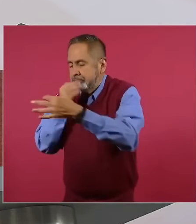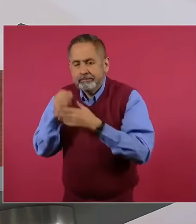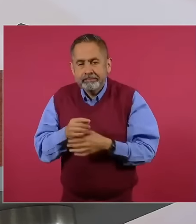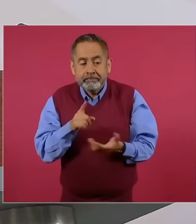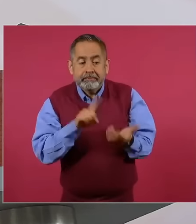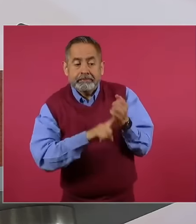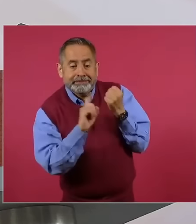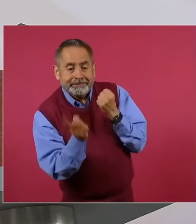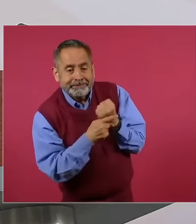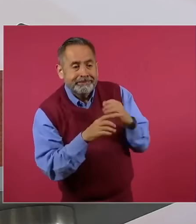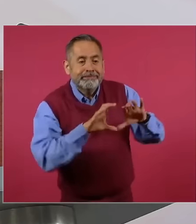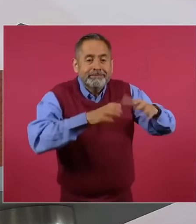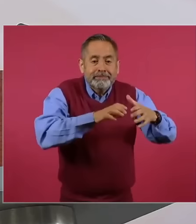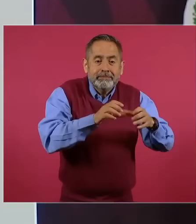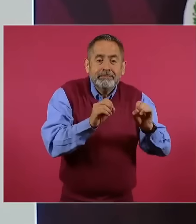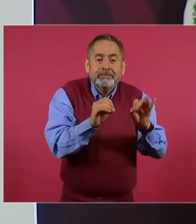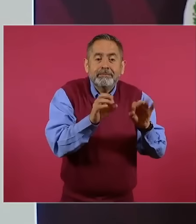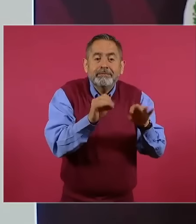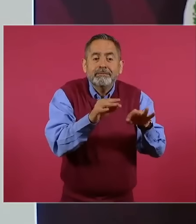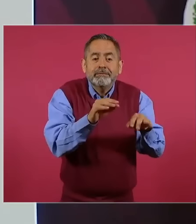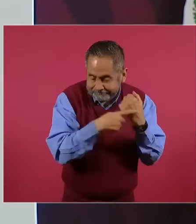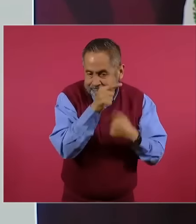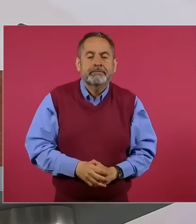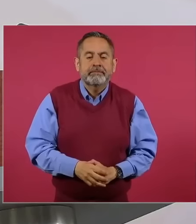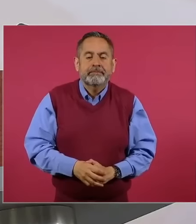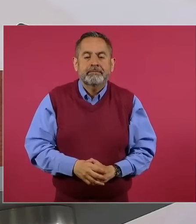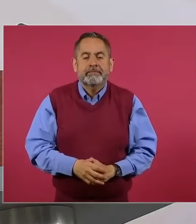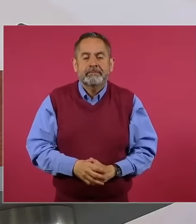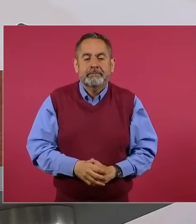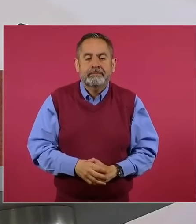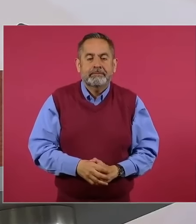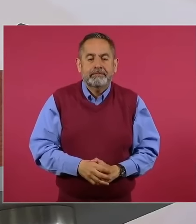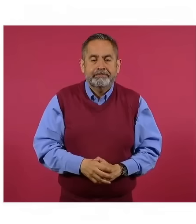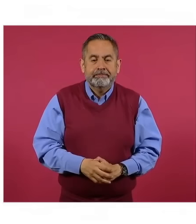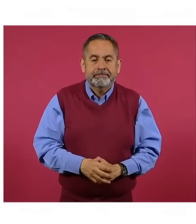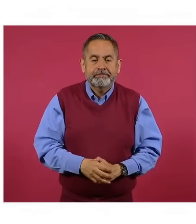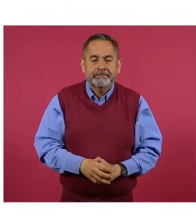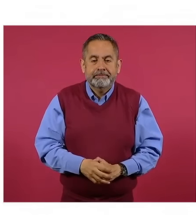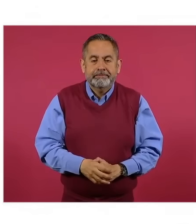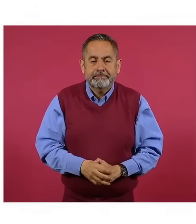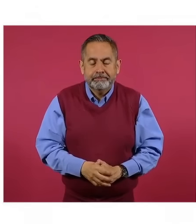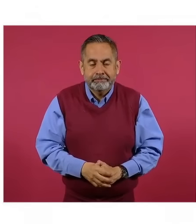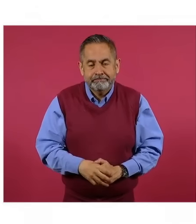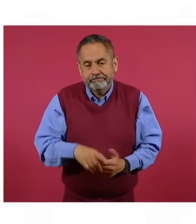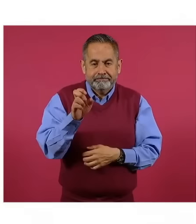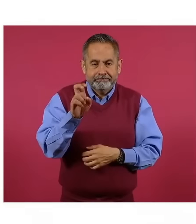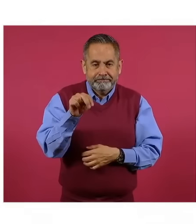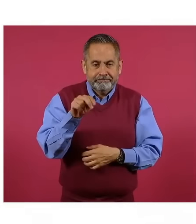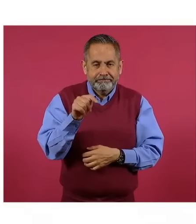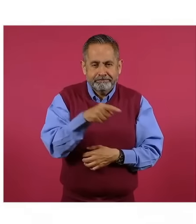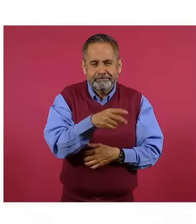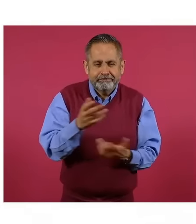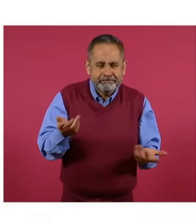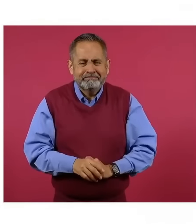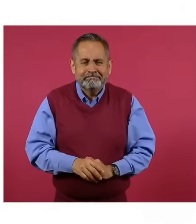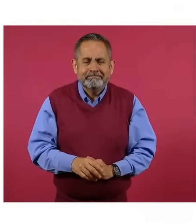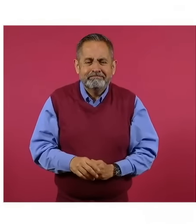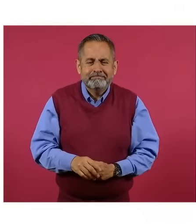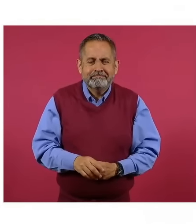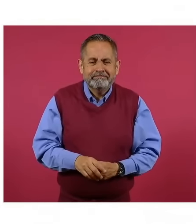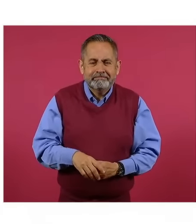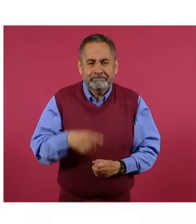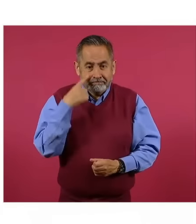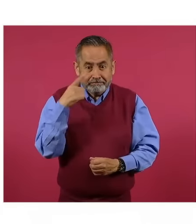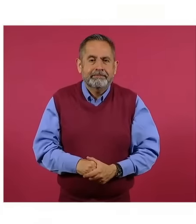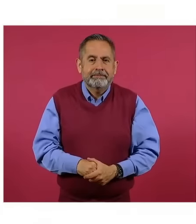Departamento de Estado del gobierno de Estados Unidos y quién no es, aquí